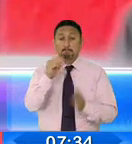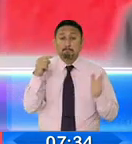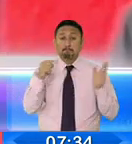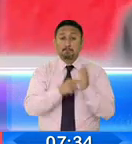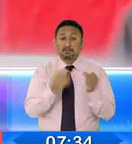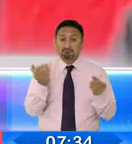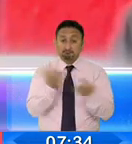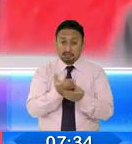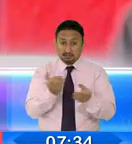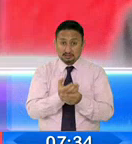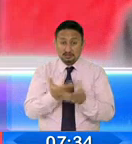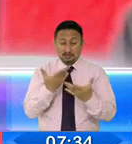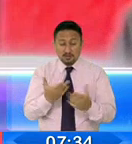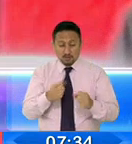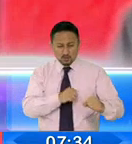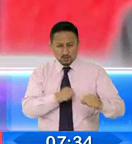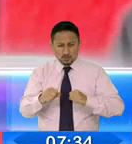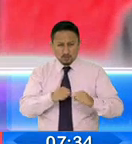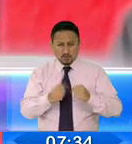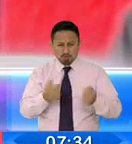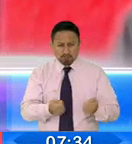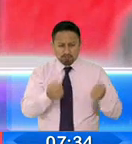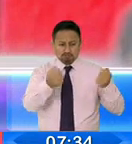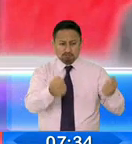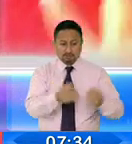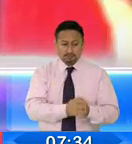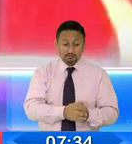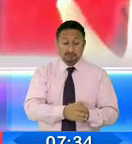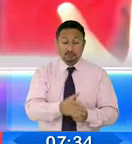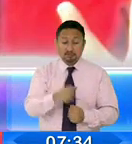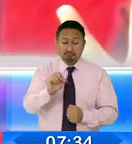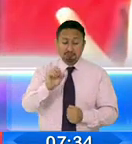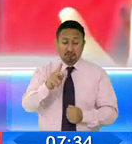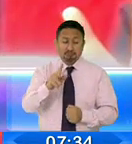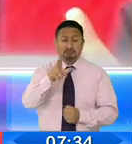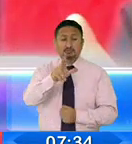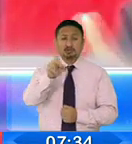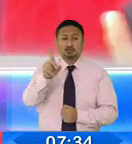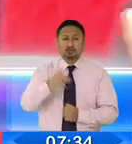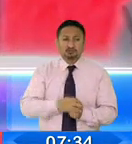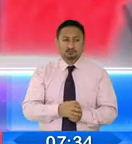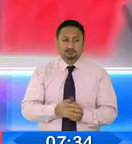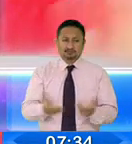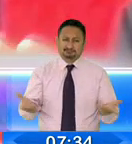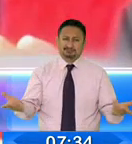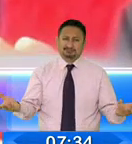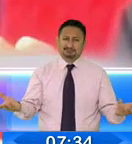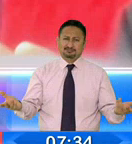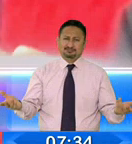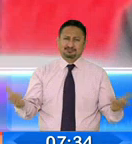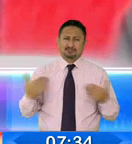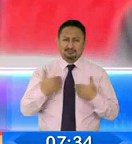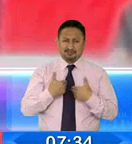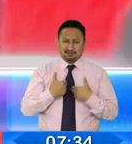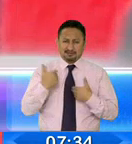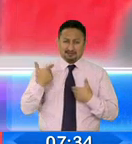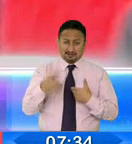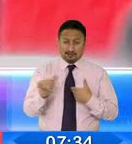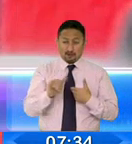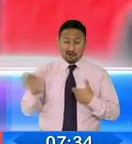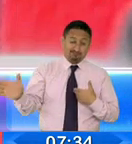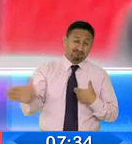con tanto esfuerzo, que nos den paso 31, primero fue una bofetada que nos dieron. Segundo,